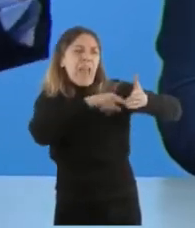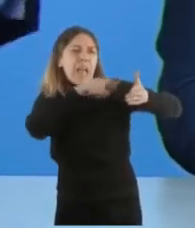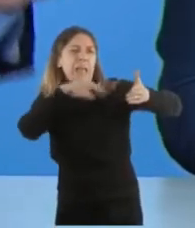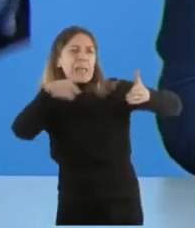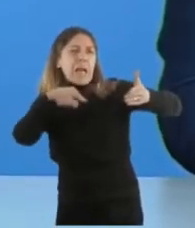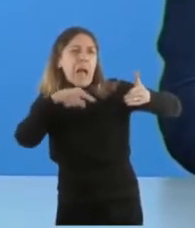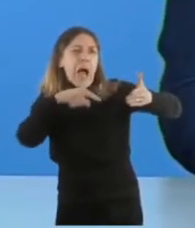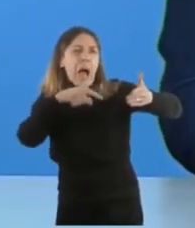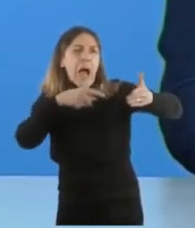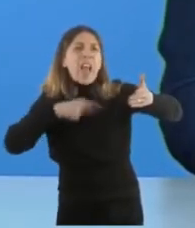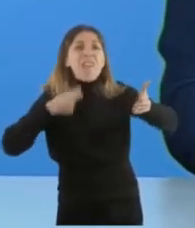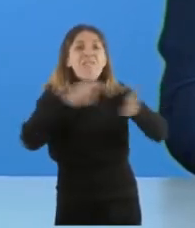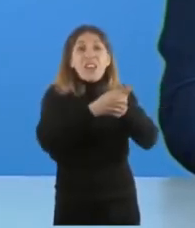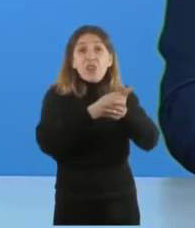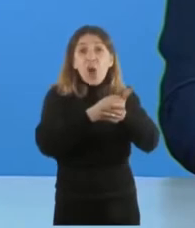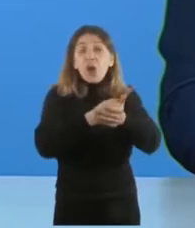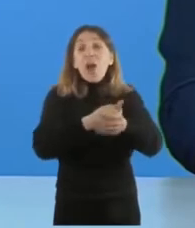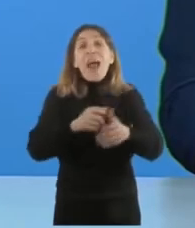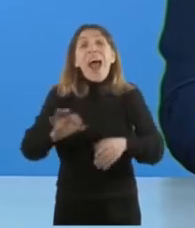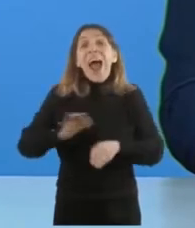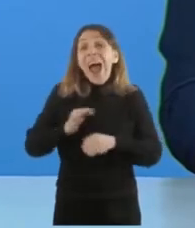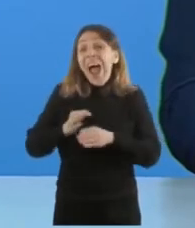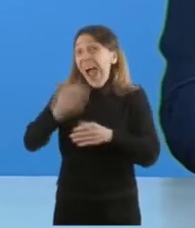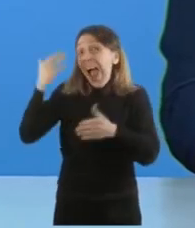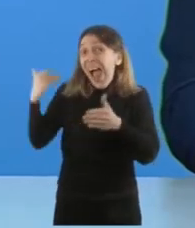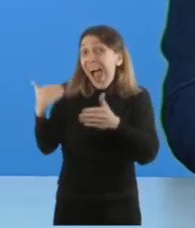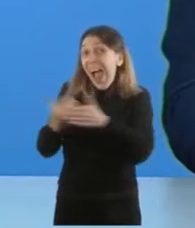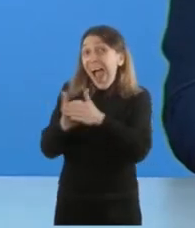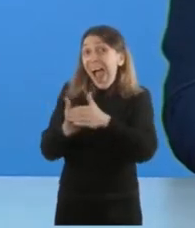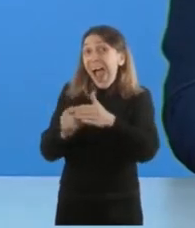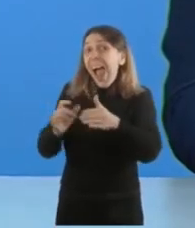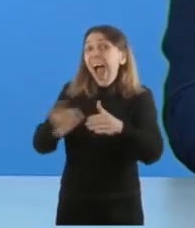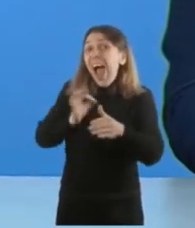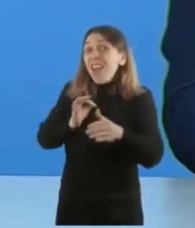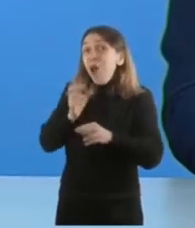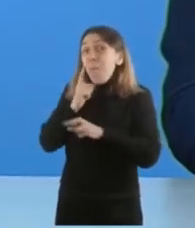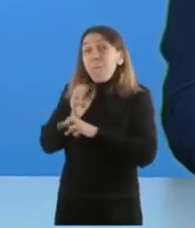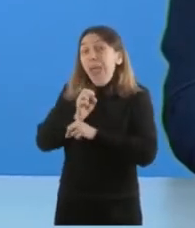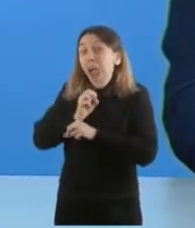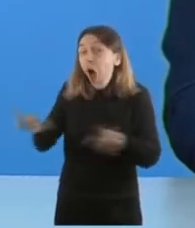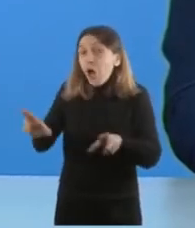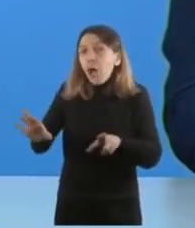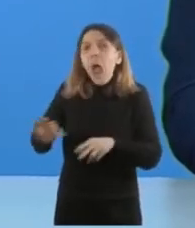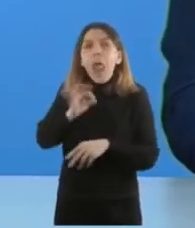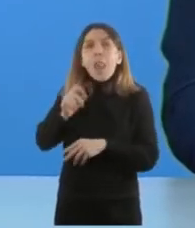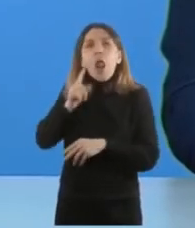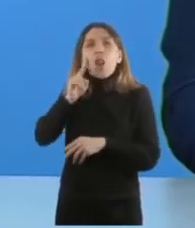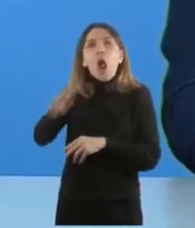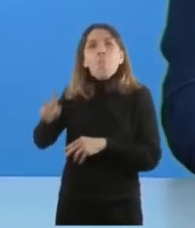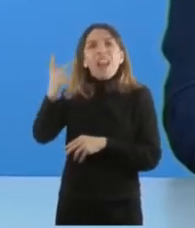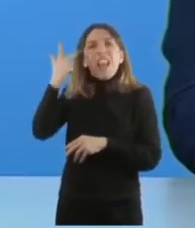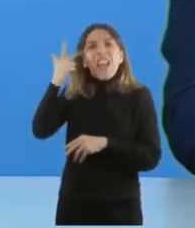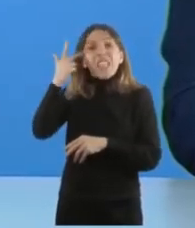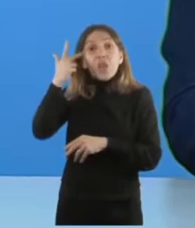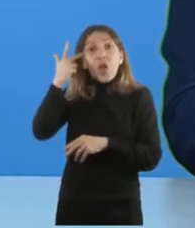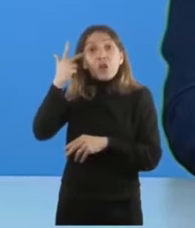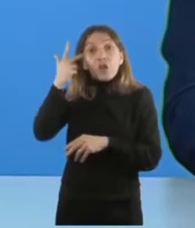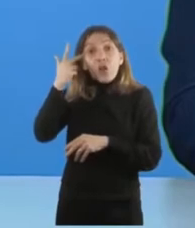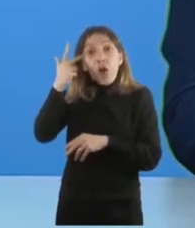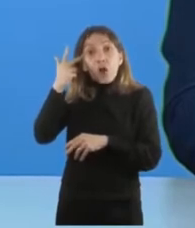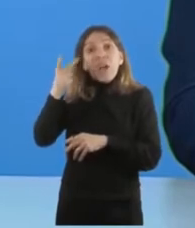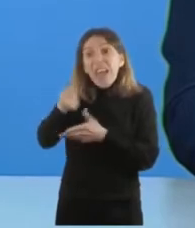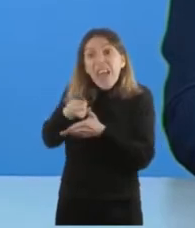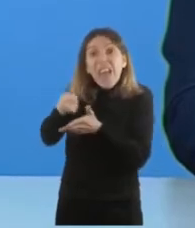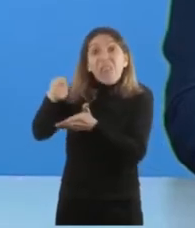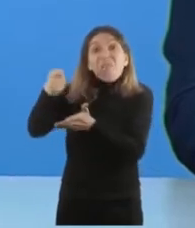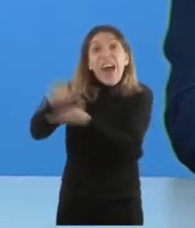que de la serie histórica el peor año es el 2018, con menos de 0,7